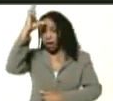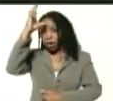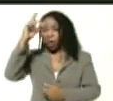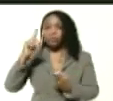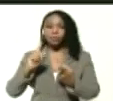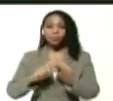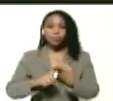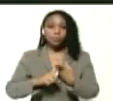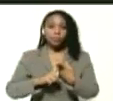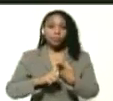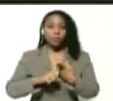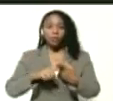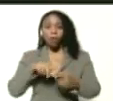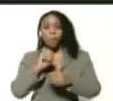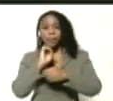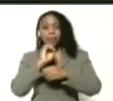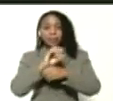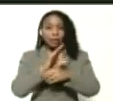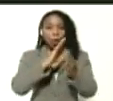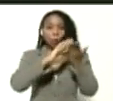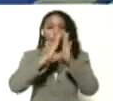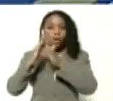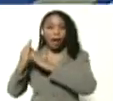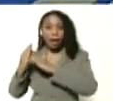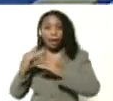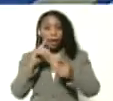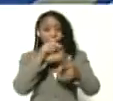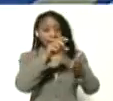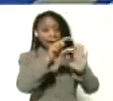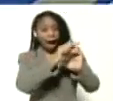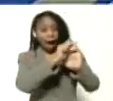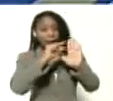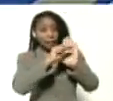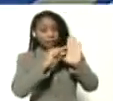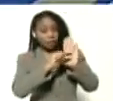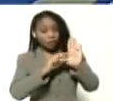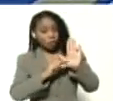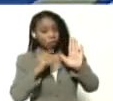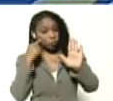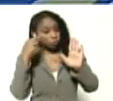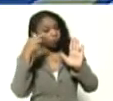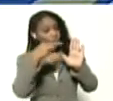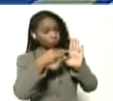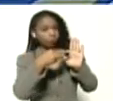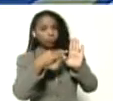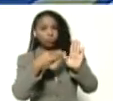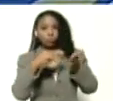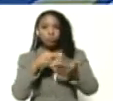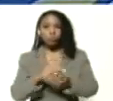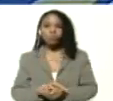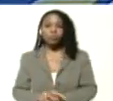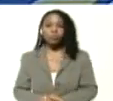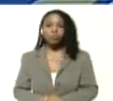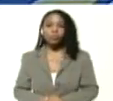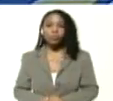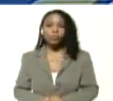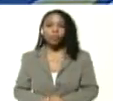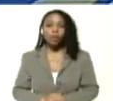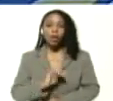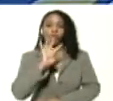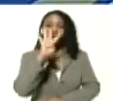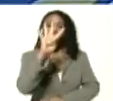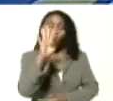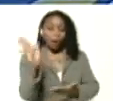los buzones pedagógicos comunales. Es un artículo de cuatro